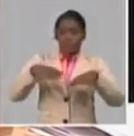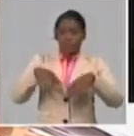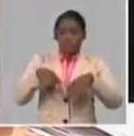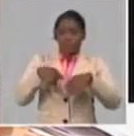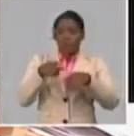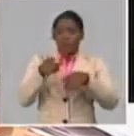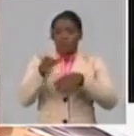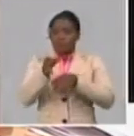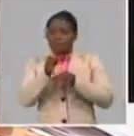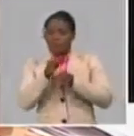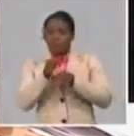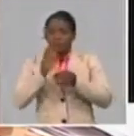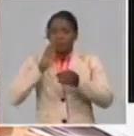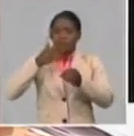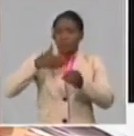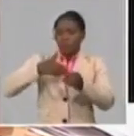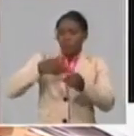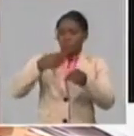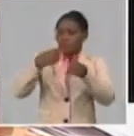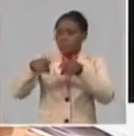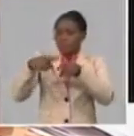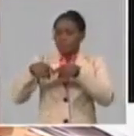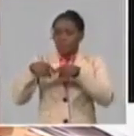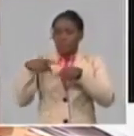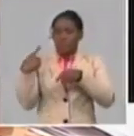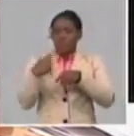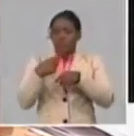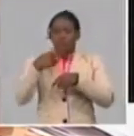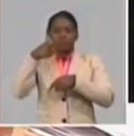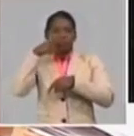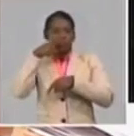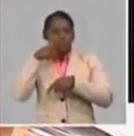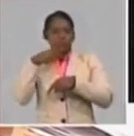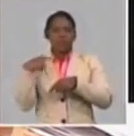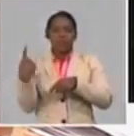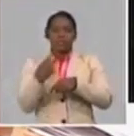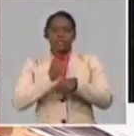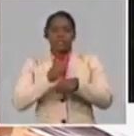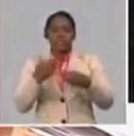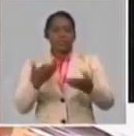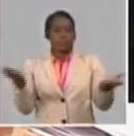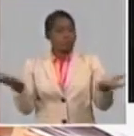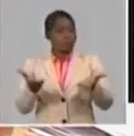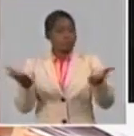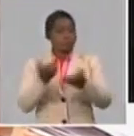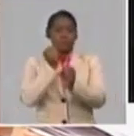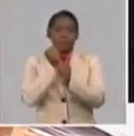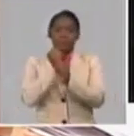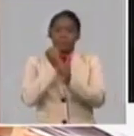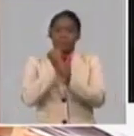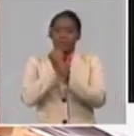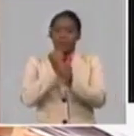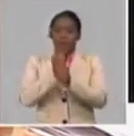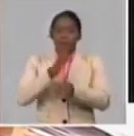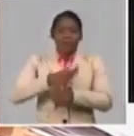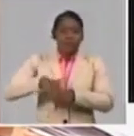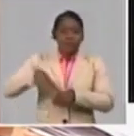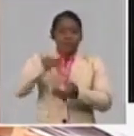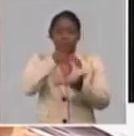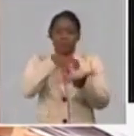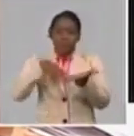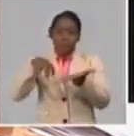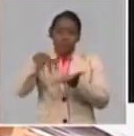y combustibles, asegurar que se incremente la productividad del trabajo y un mayor rendimiento en sectores